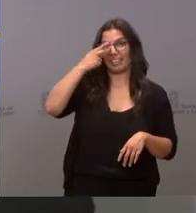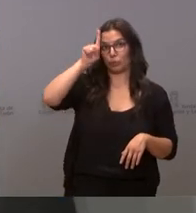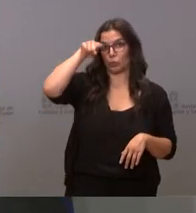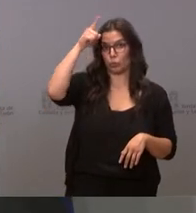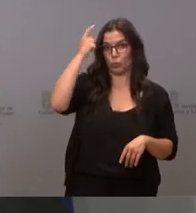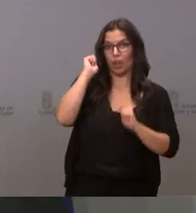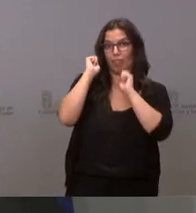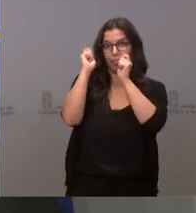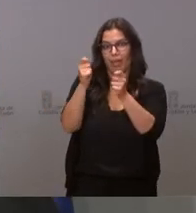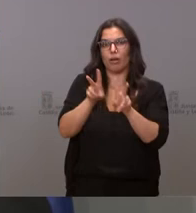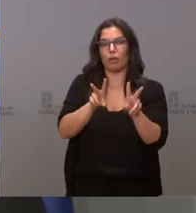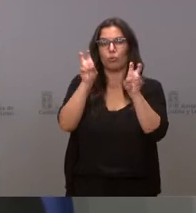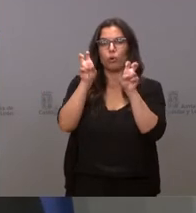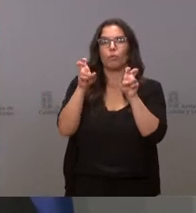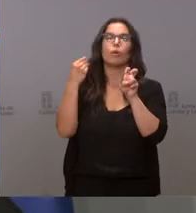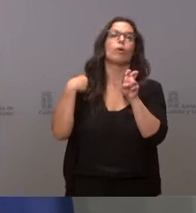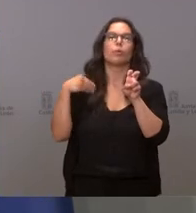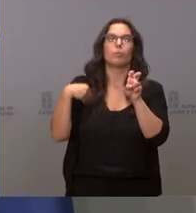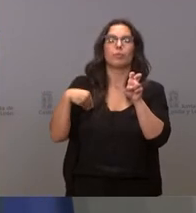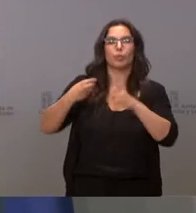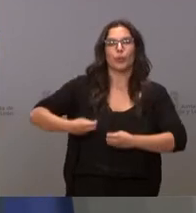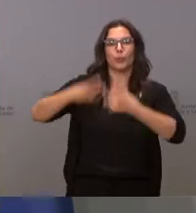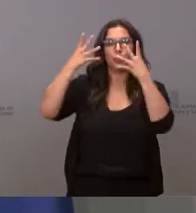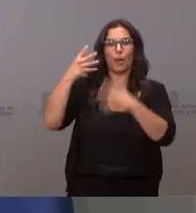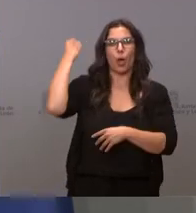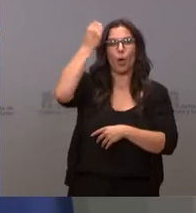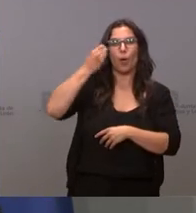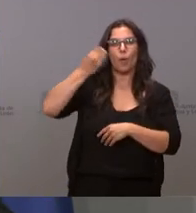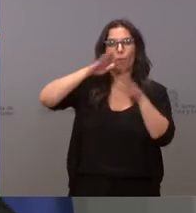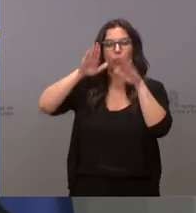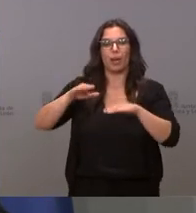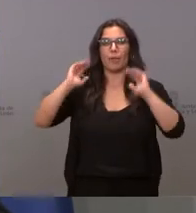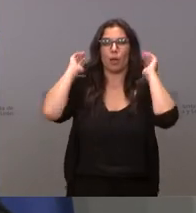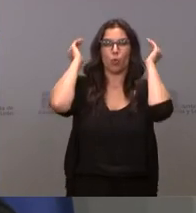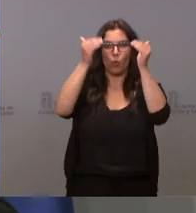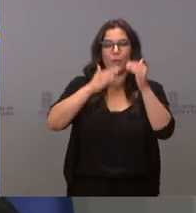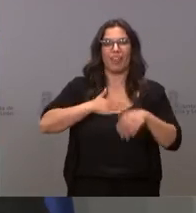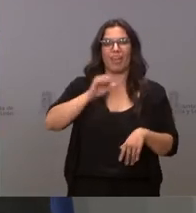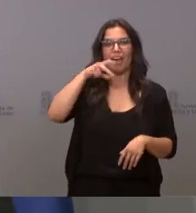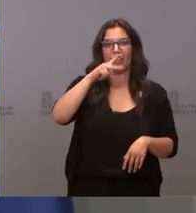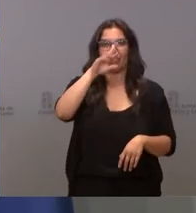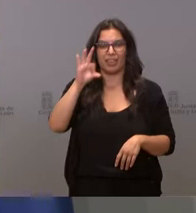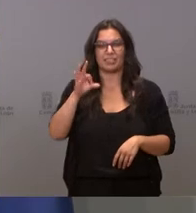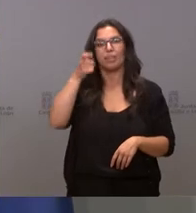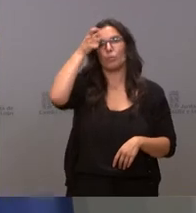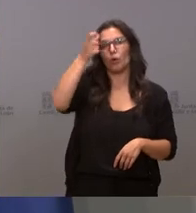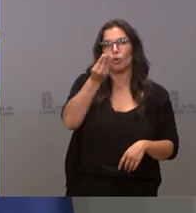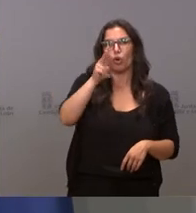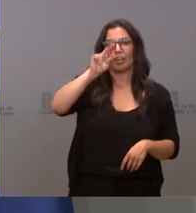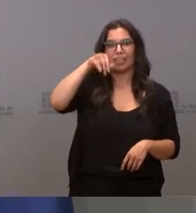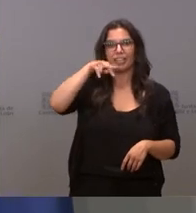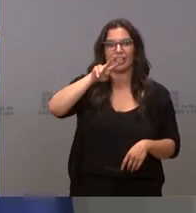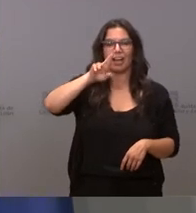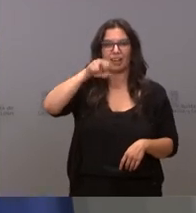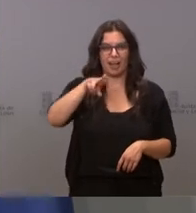se trata del Eremitorio Mozárabe de la Cueva de Andrés en Quintanar de la Sierra en Burgos. Este es un